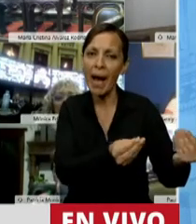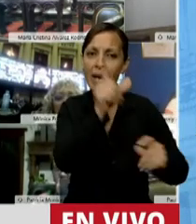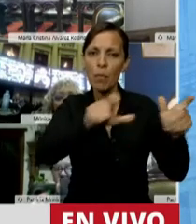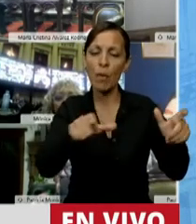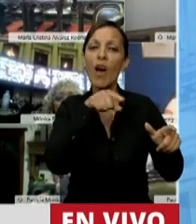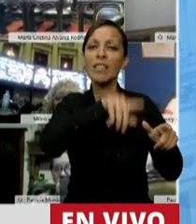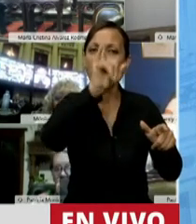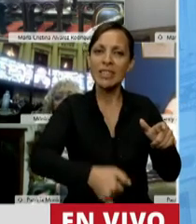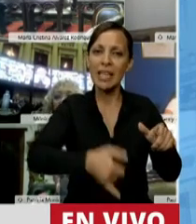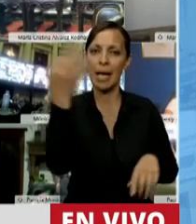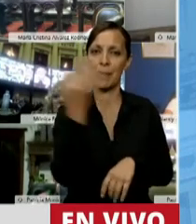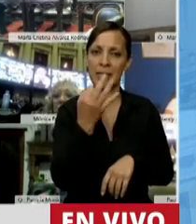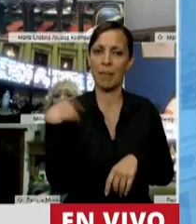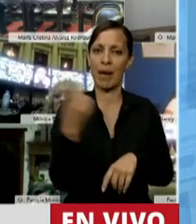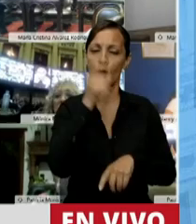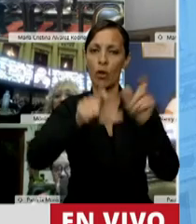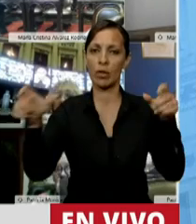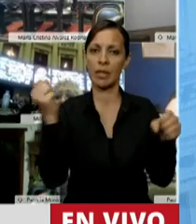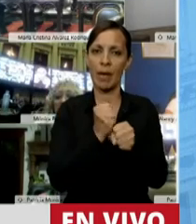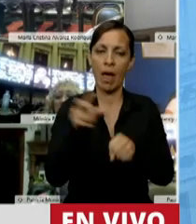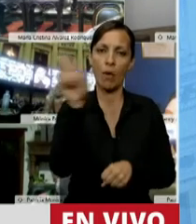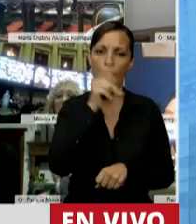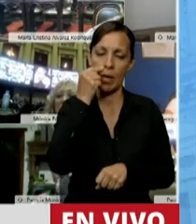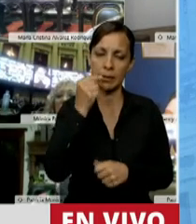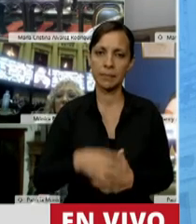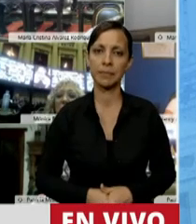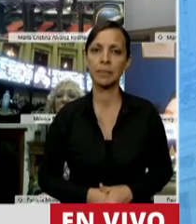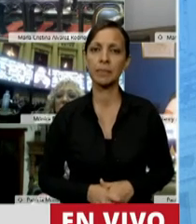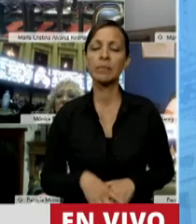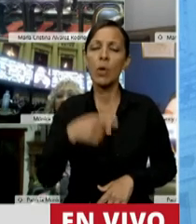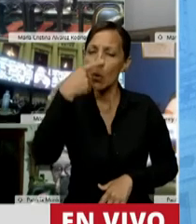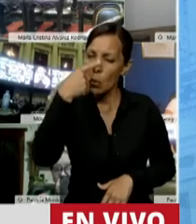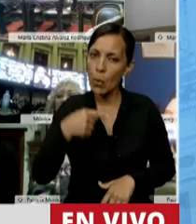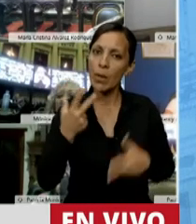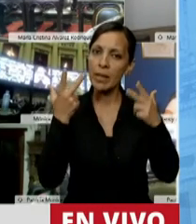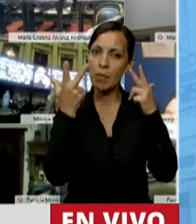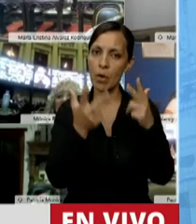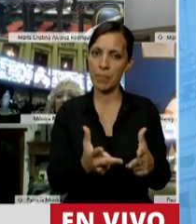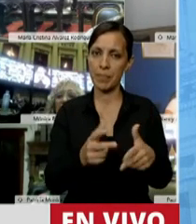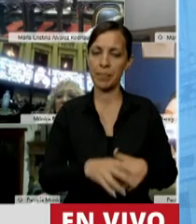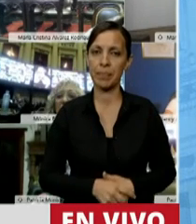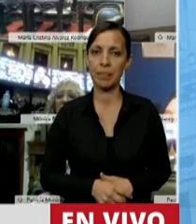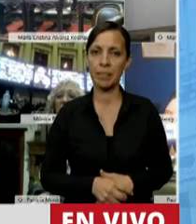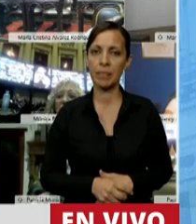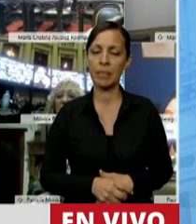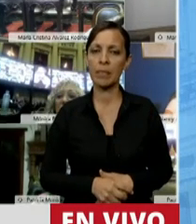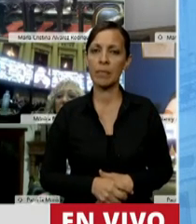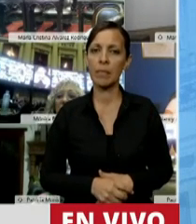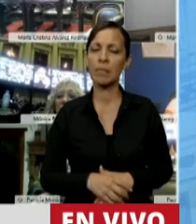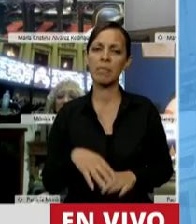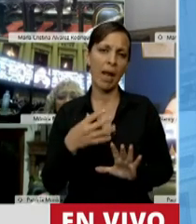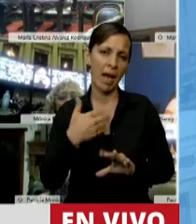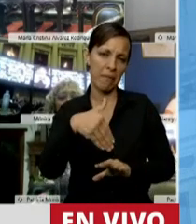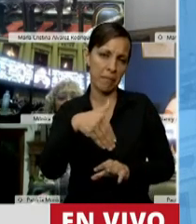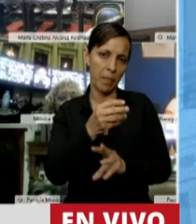eso sí es extraordinario para los trabajadores y las trabajadoras. Por último, quiero ir cerrando